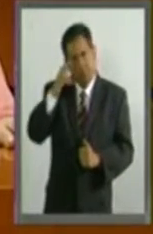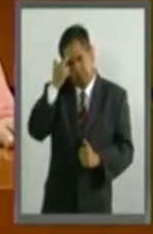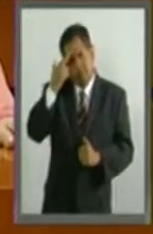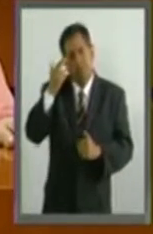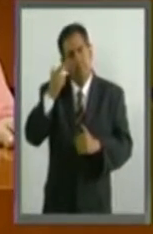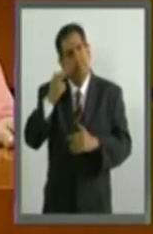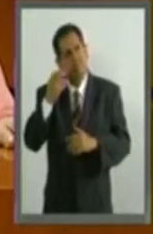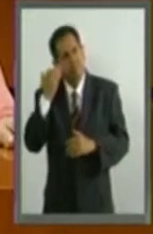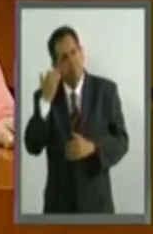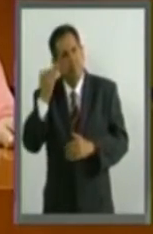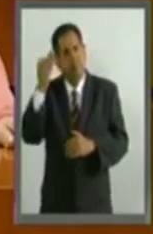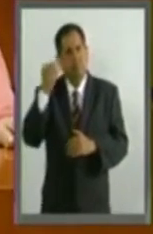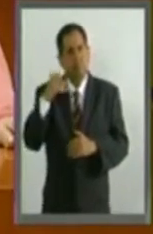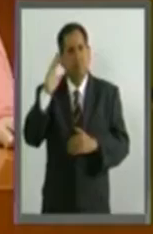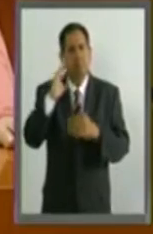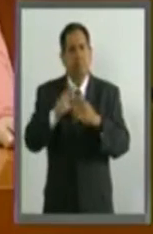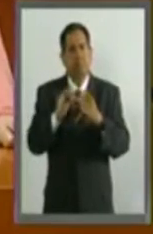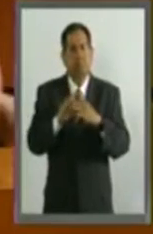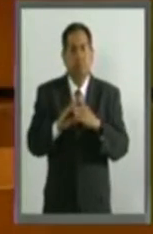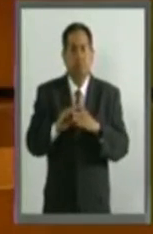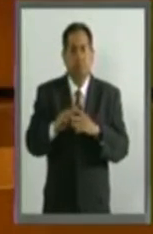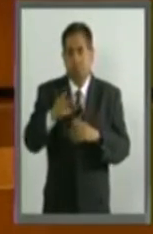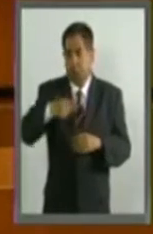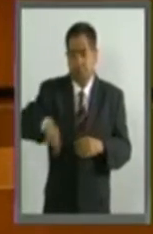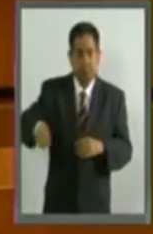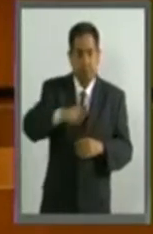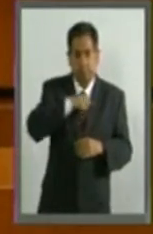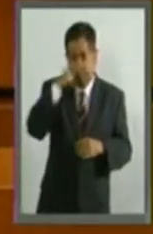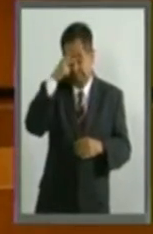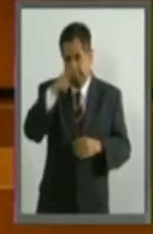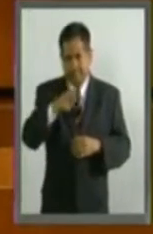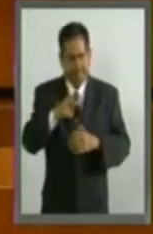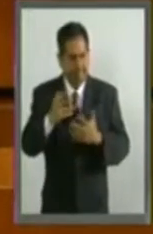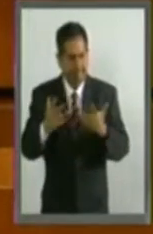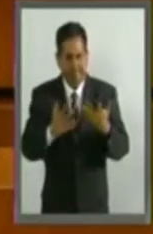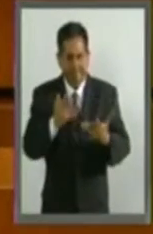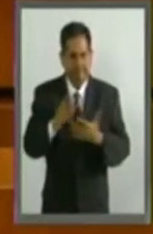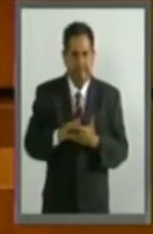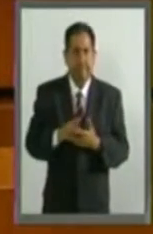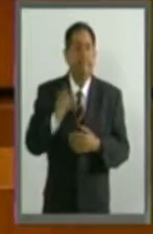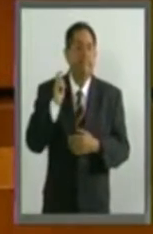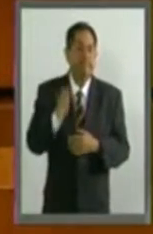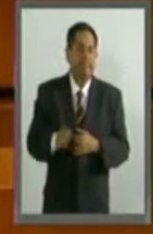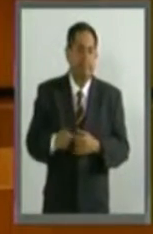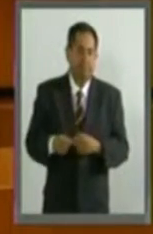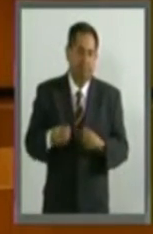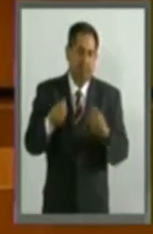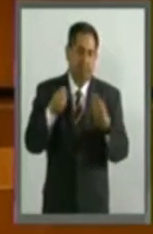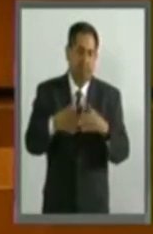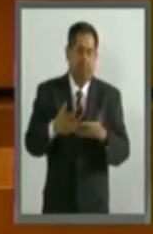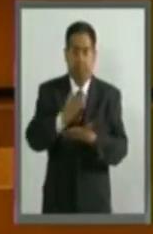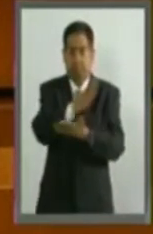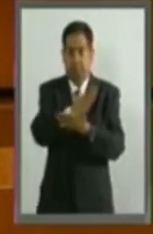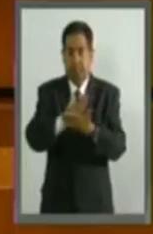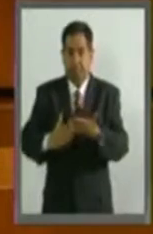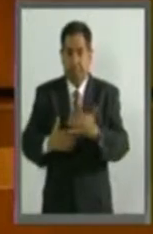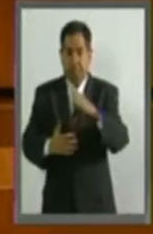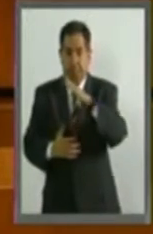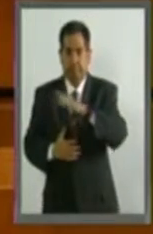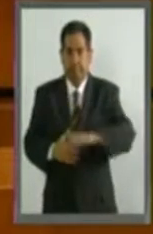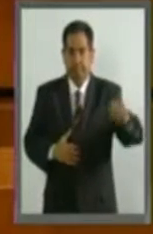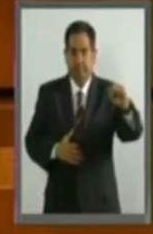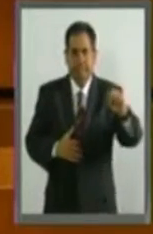esos momentos en los que México sufrió, primero, la pérdida de la mitad de su territorio,